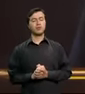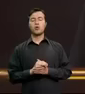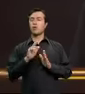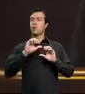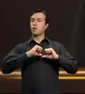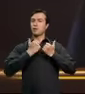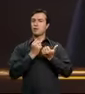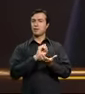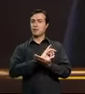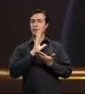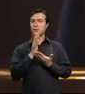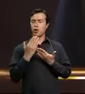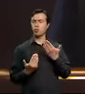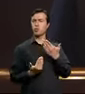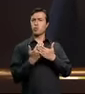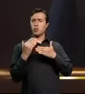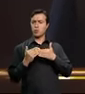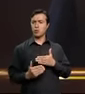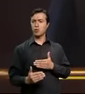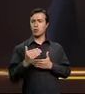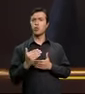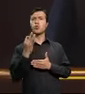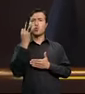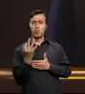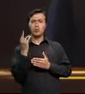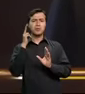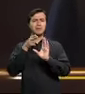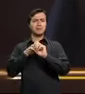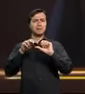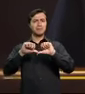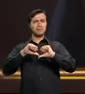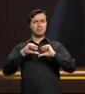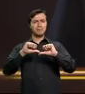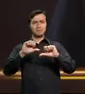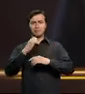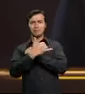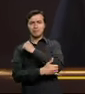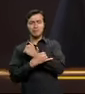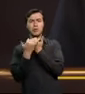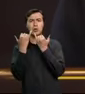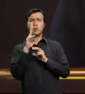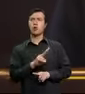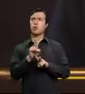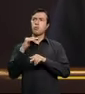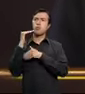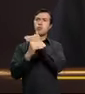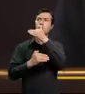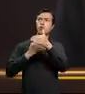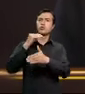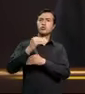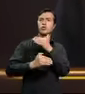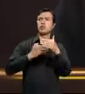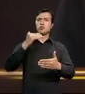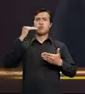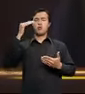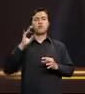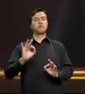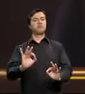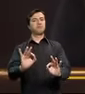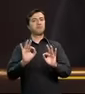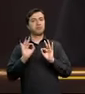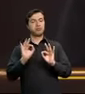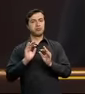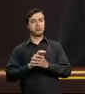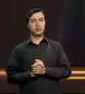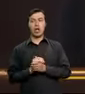historia de nuestro país. Un Parlamento joven que es parte de un nuevo país y que es protagonista de un proceso político de